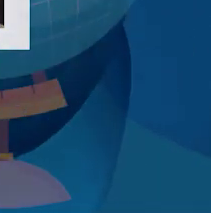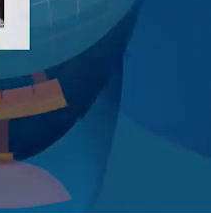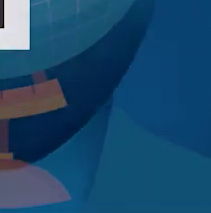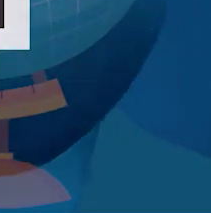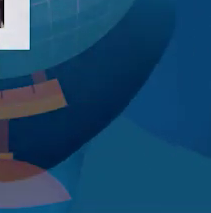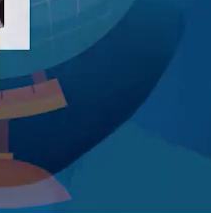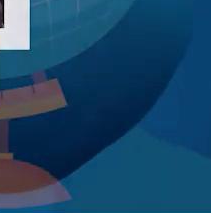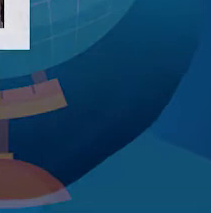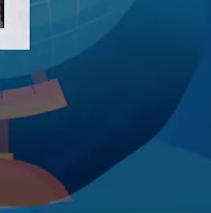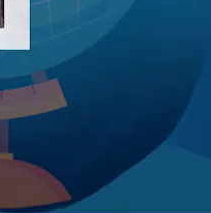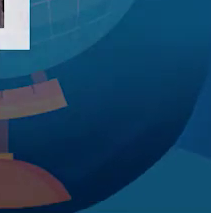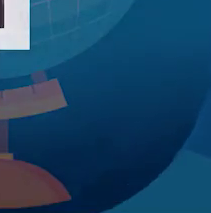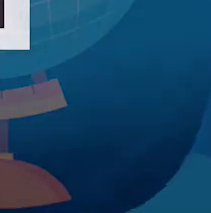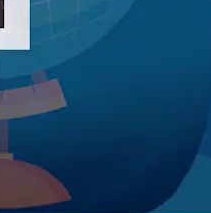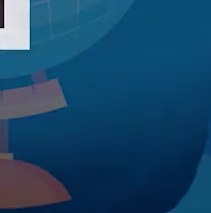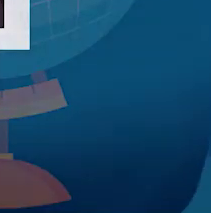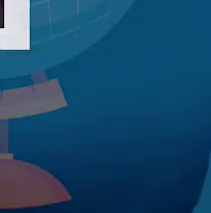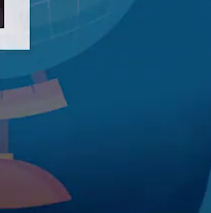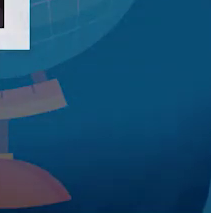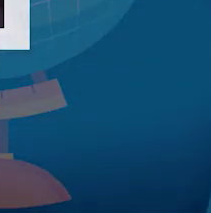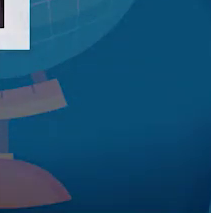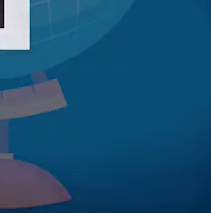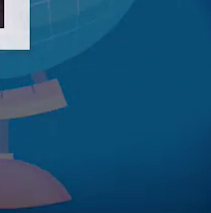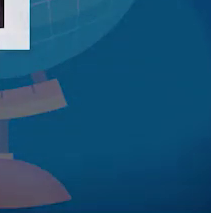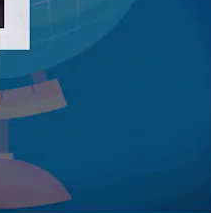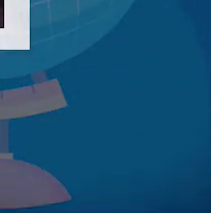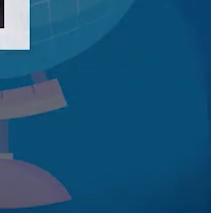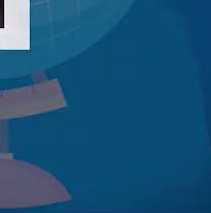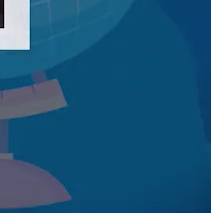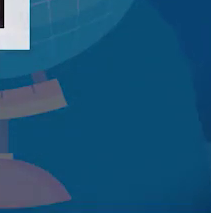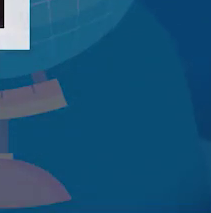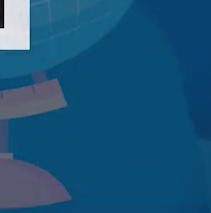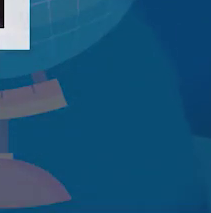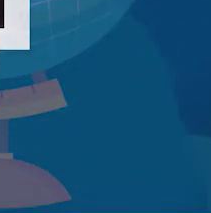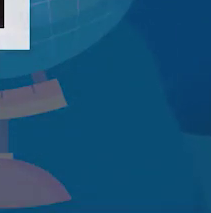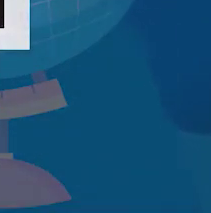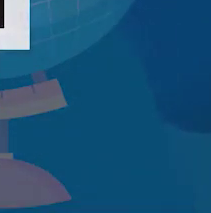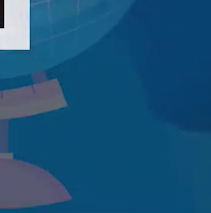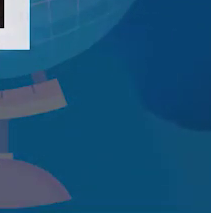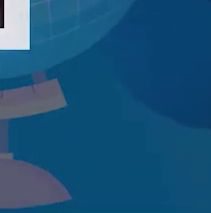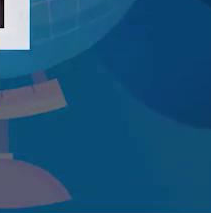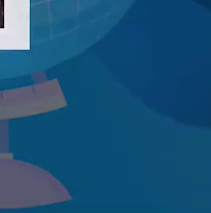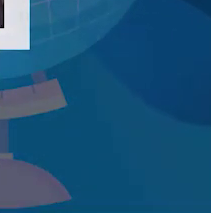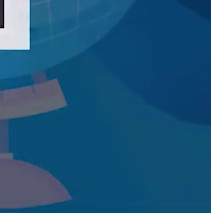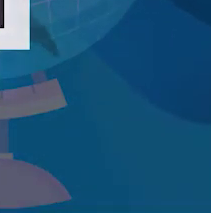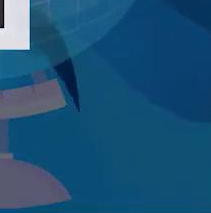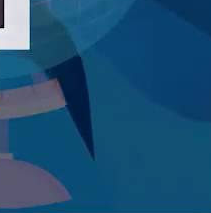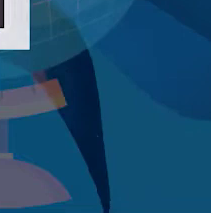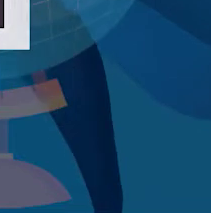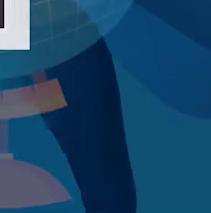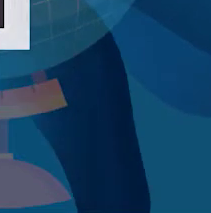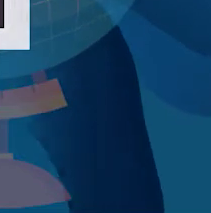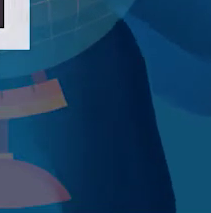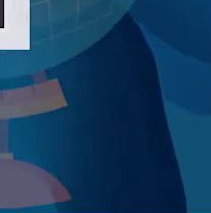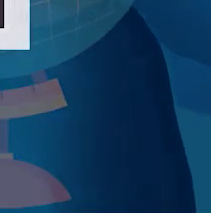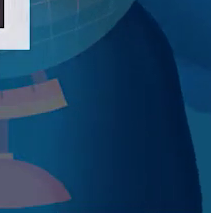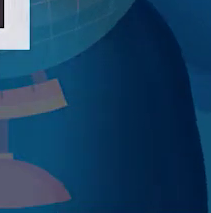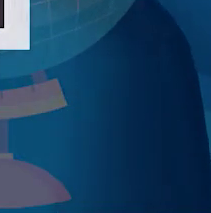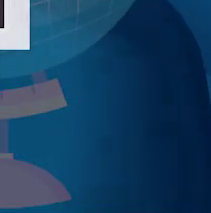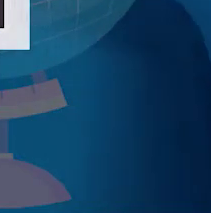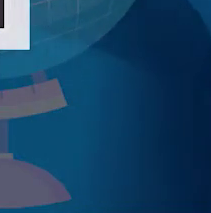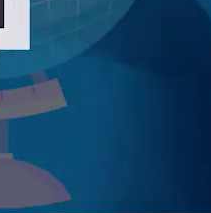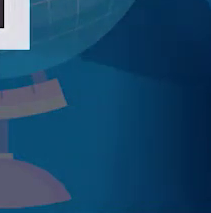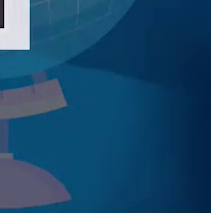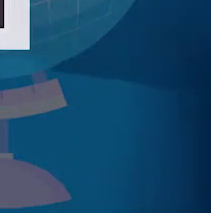está muy famosísimo. Sí, no, no hay forma. No hay forma de tener